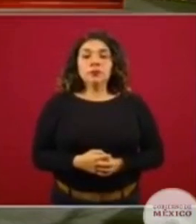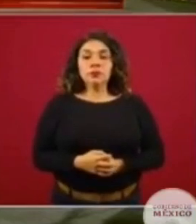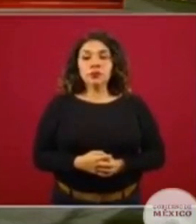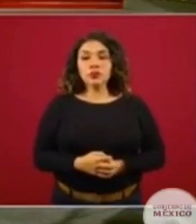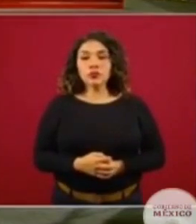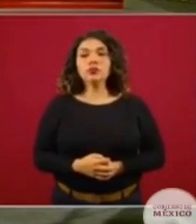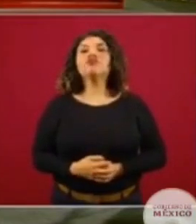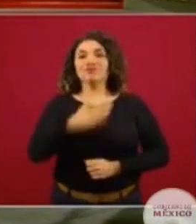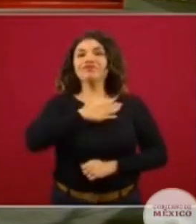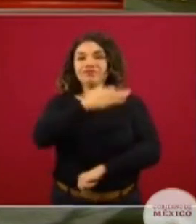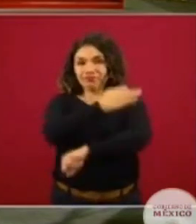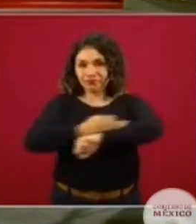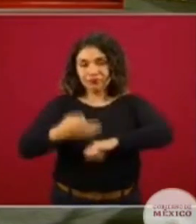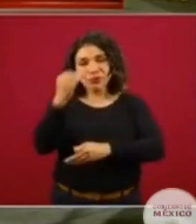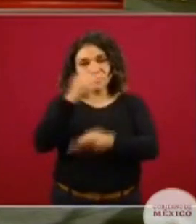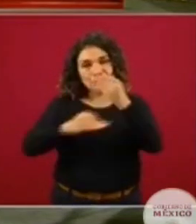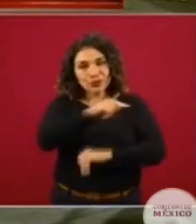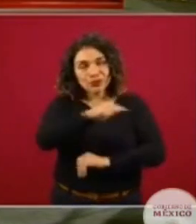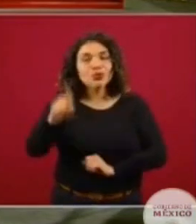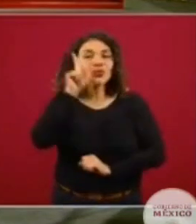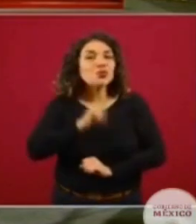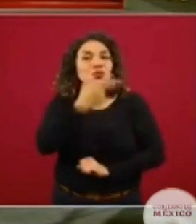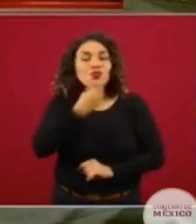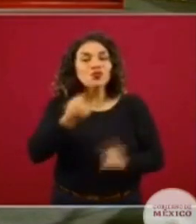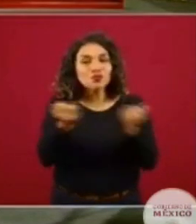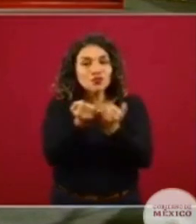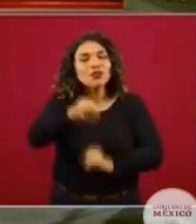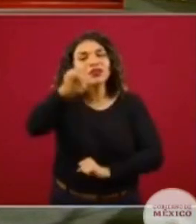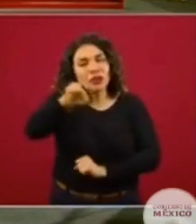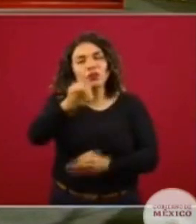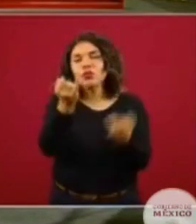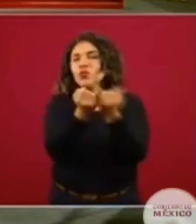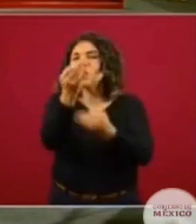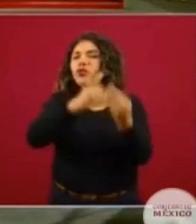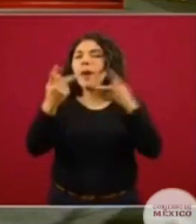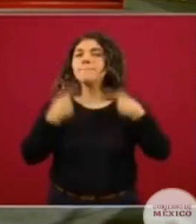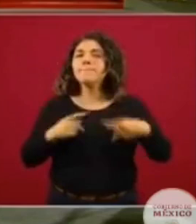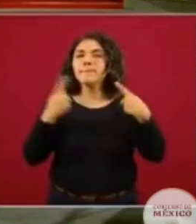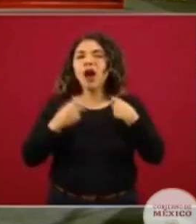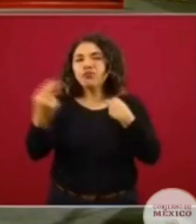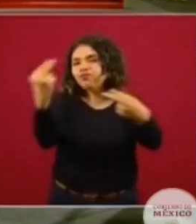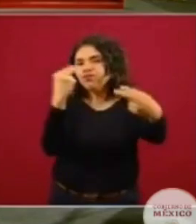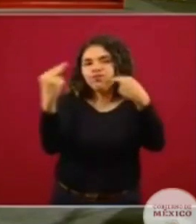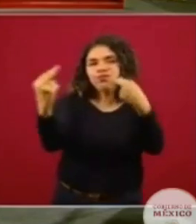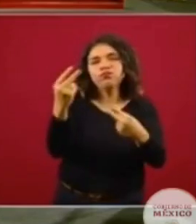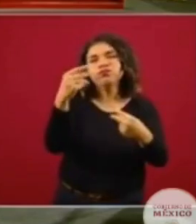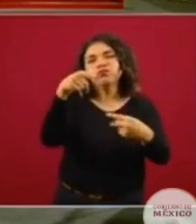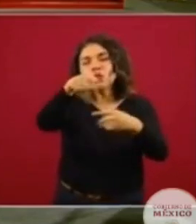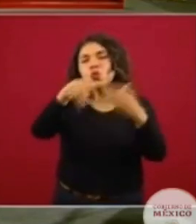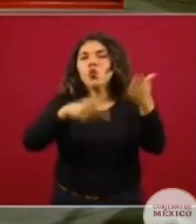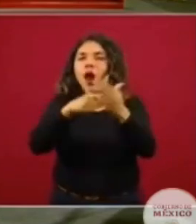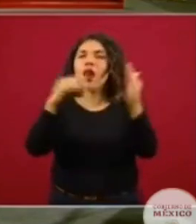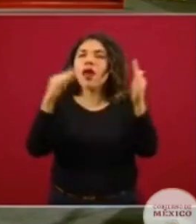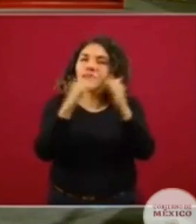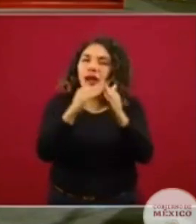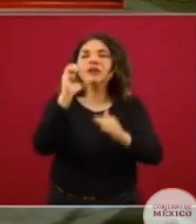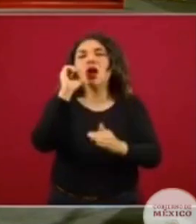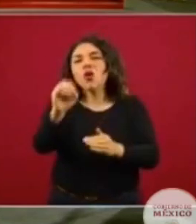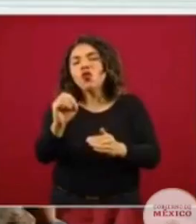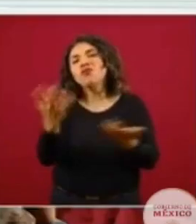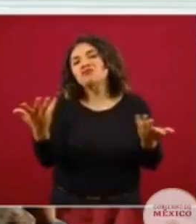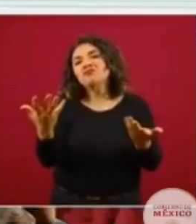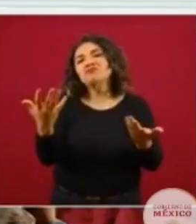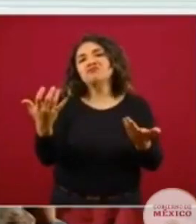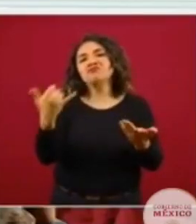Muy buenas tardes con todas y con todos. Un saludo también a todas las personas que nos ven desde sus domicilios o a través de sus